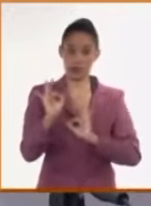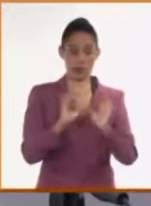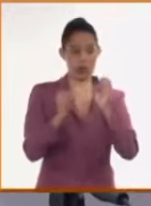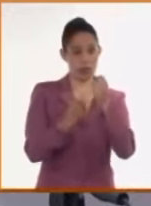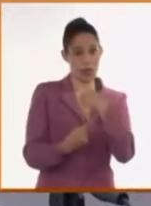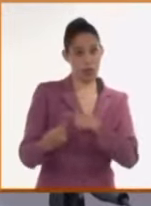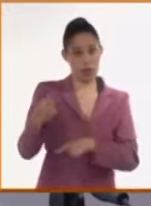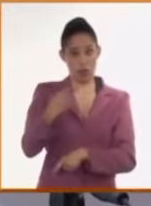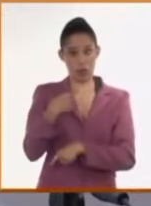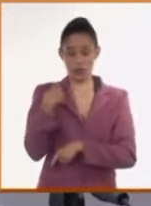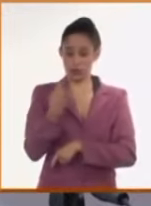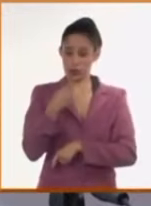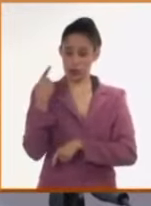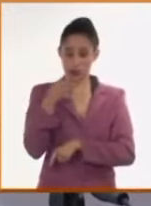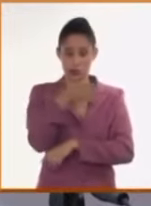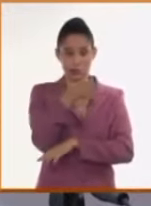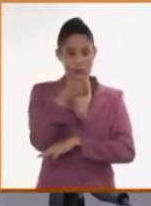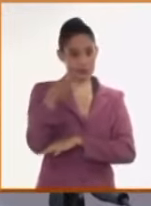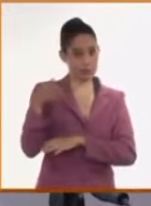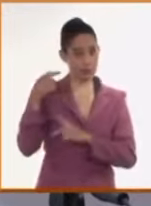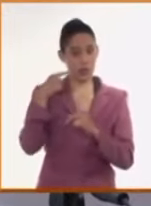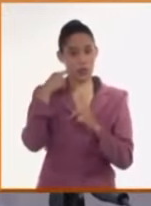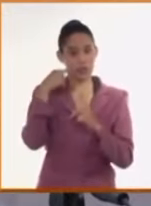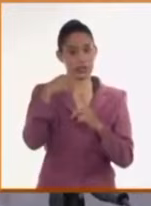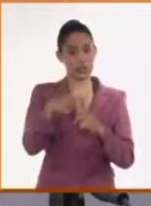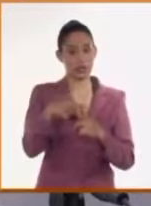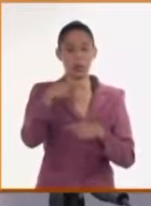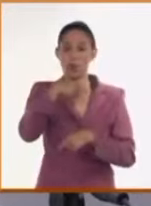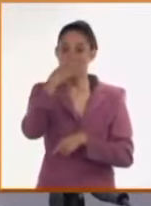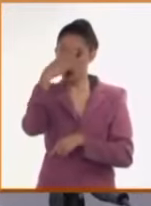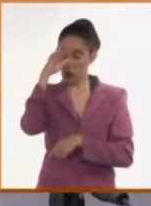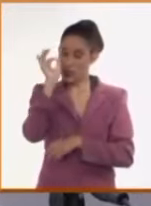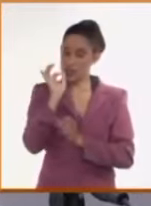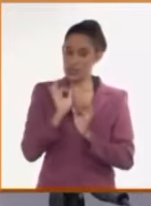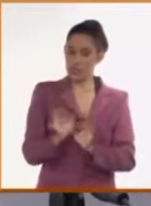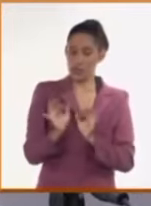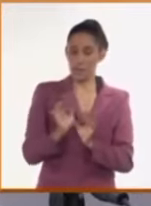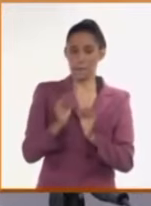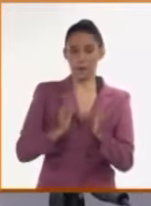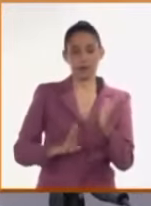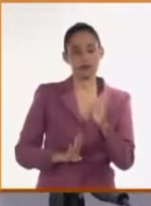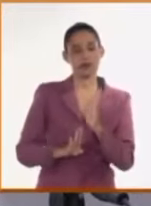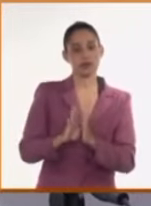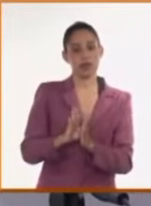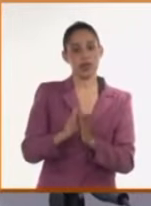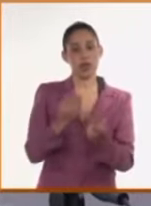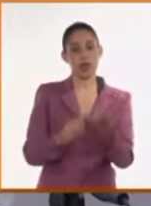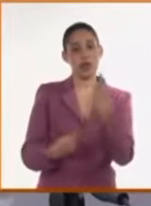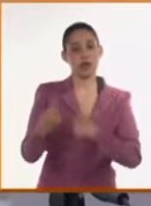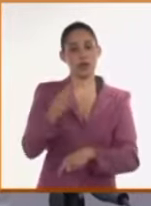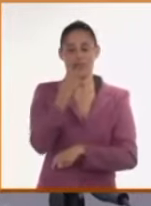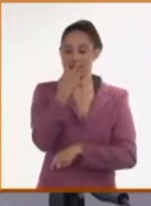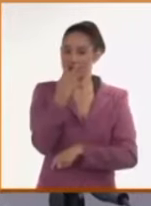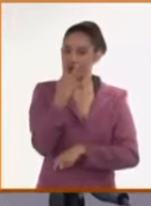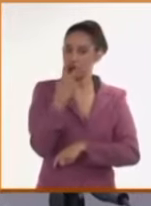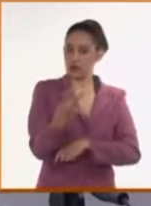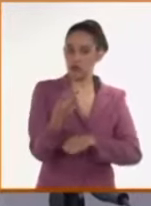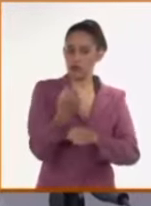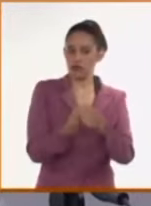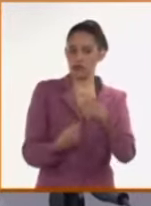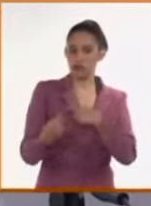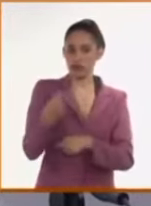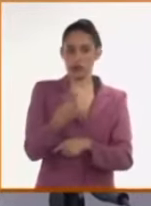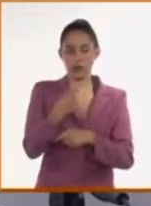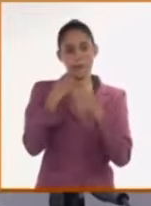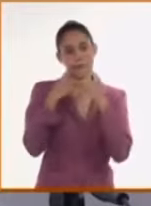misión diplomática y Cuba, como siempre, mantiene una gran atención a este tema,